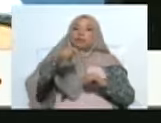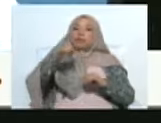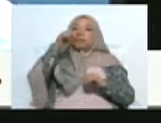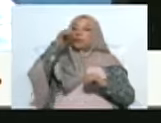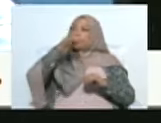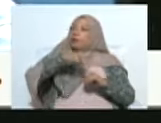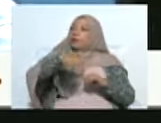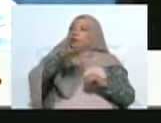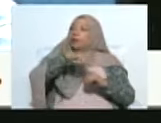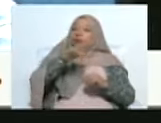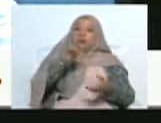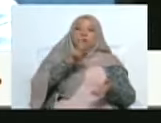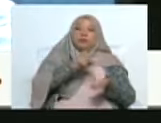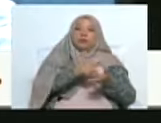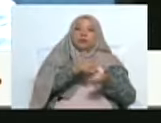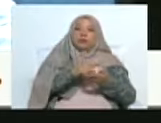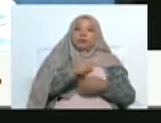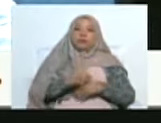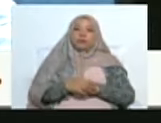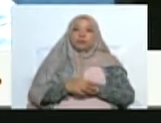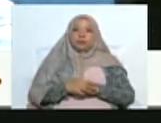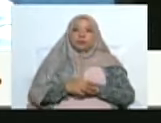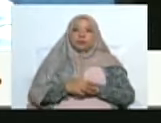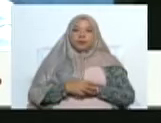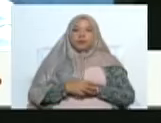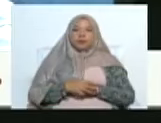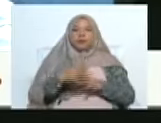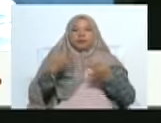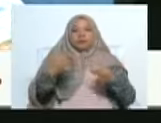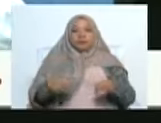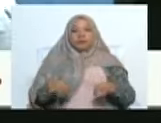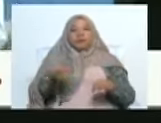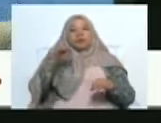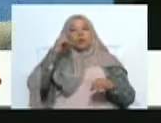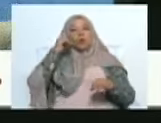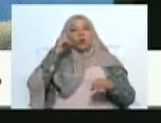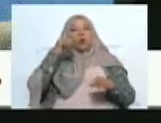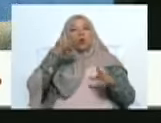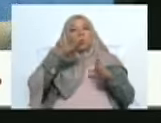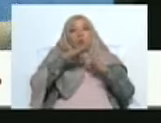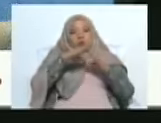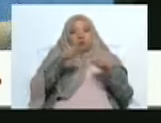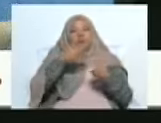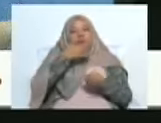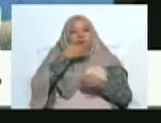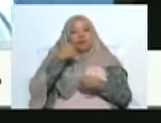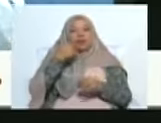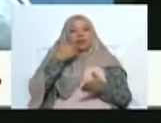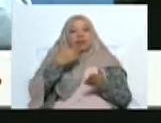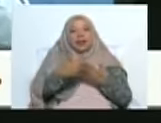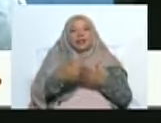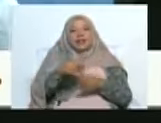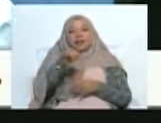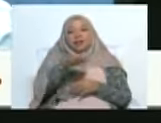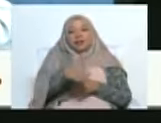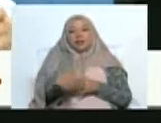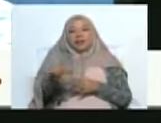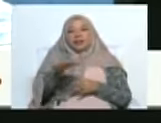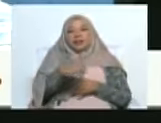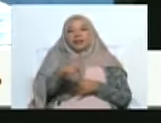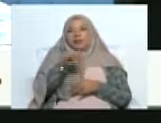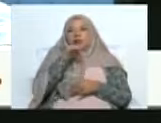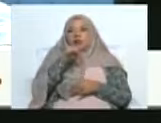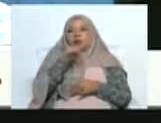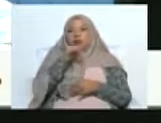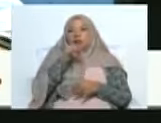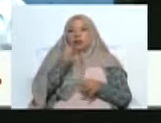récord, por ejemplo, en el caso del teleférico Mocumbarí. Todas las cifras que tú revisas, todas las variables, muestran un